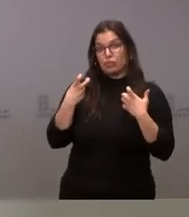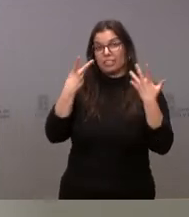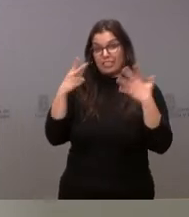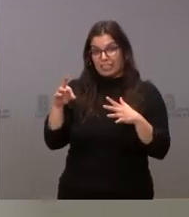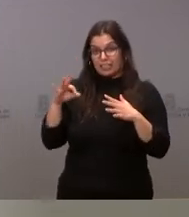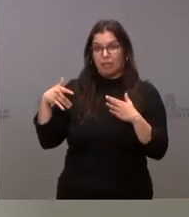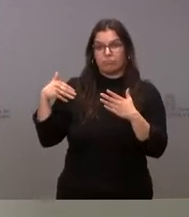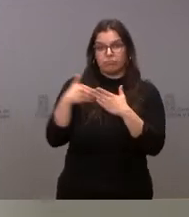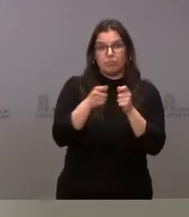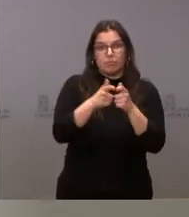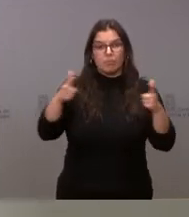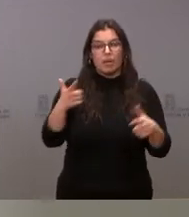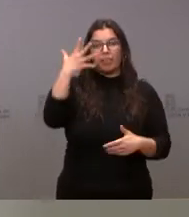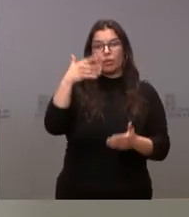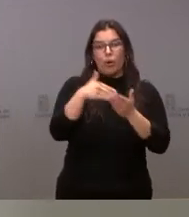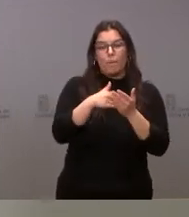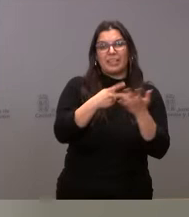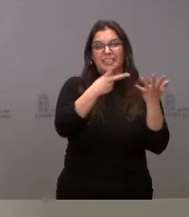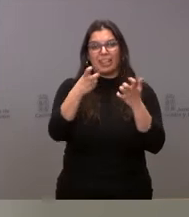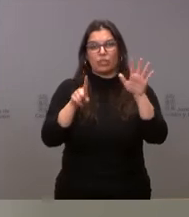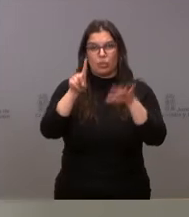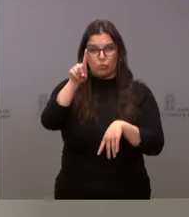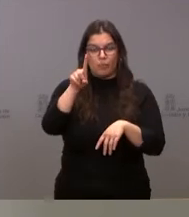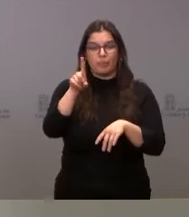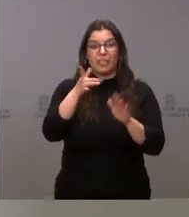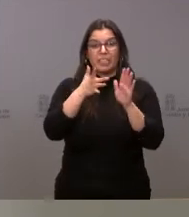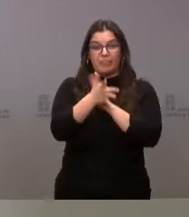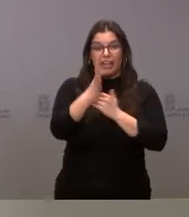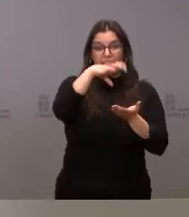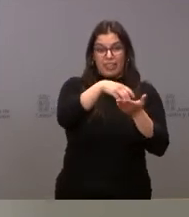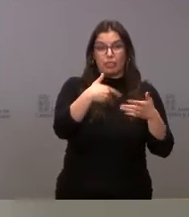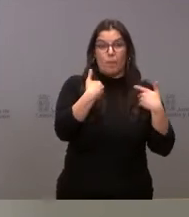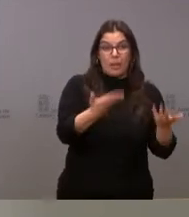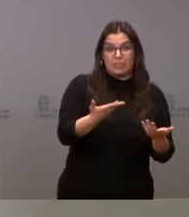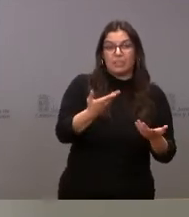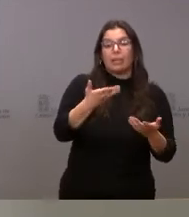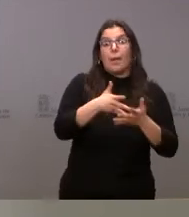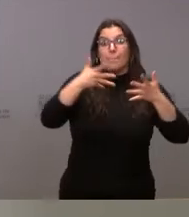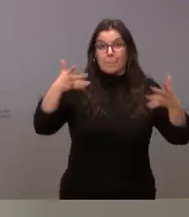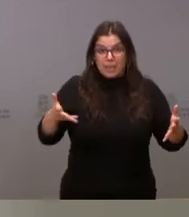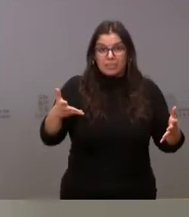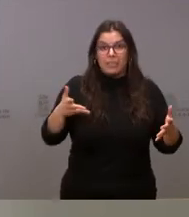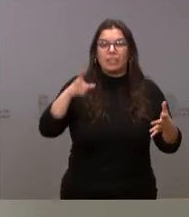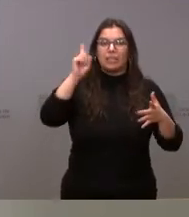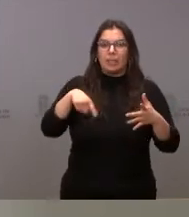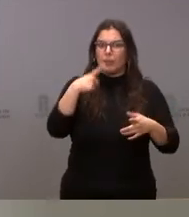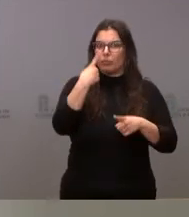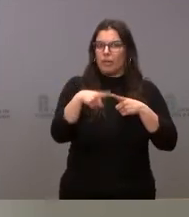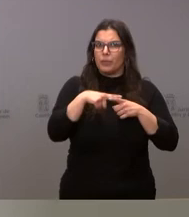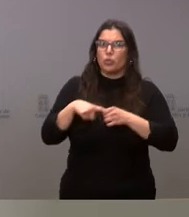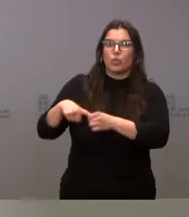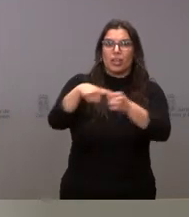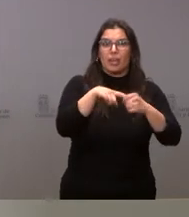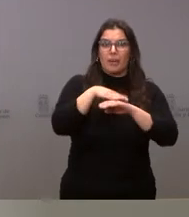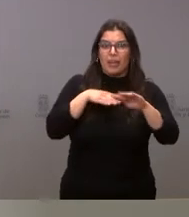a 5.761. No solamente tenemos más centros, sino más grandes, en un elemento de solidaridad muy importante, que es el acceso